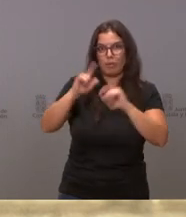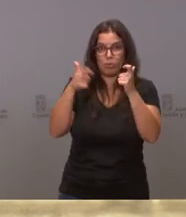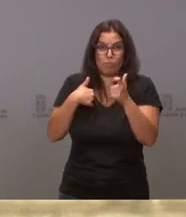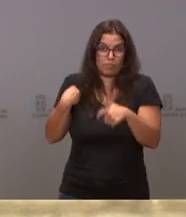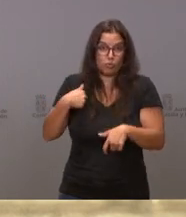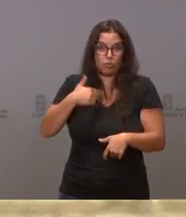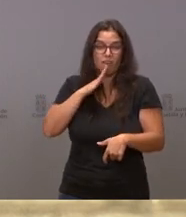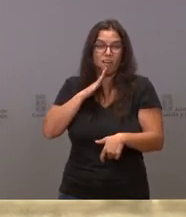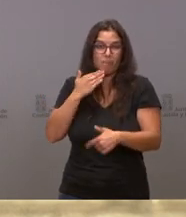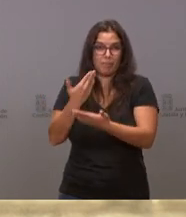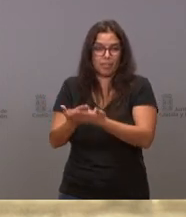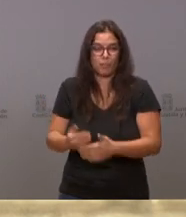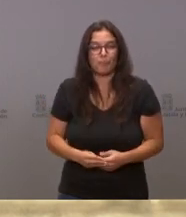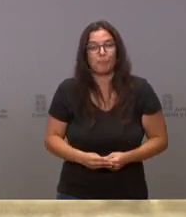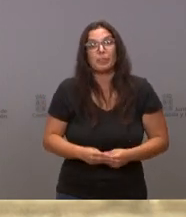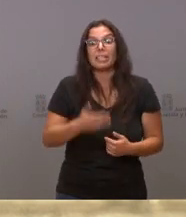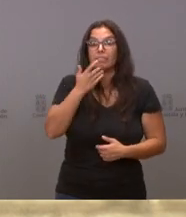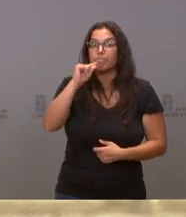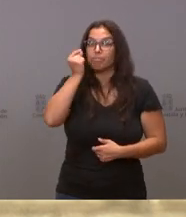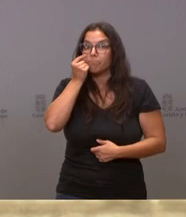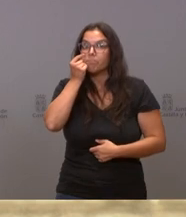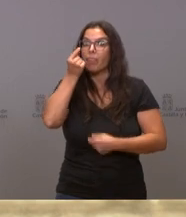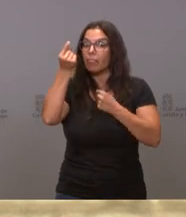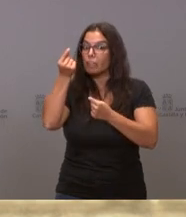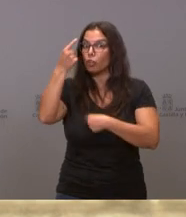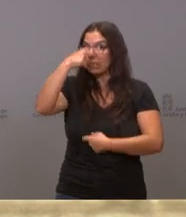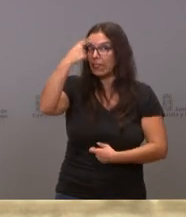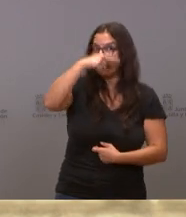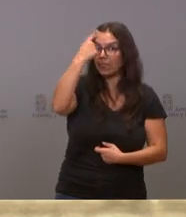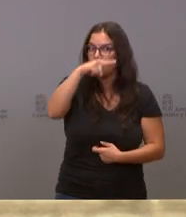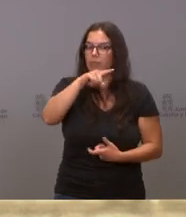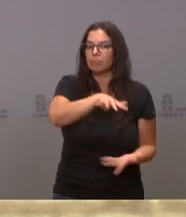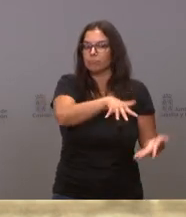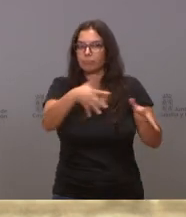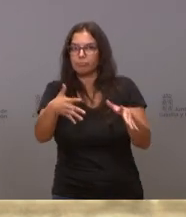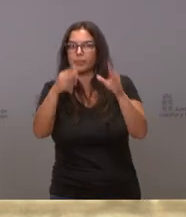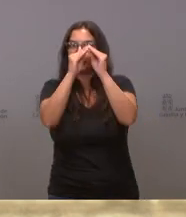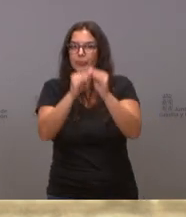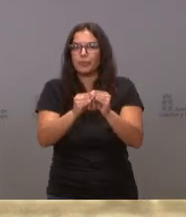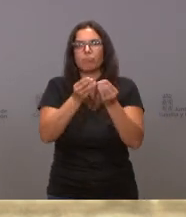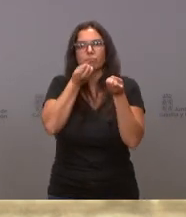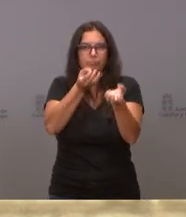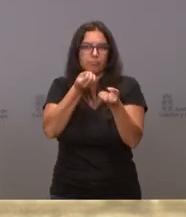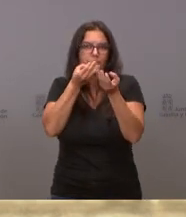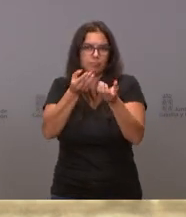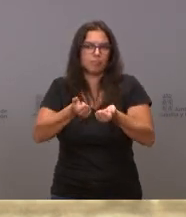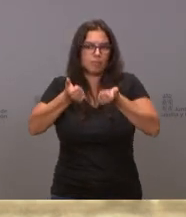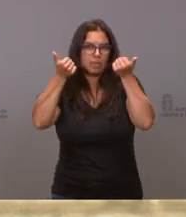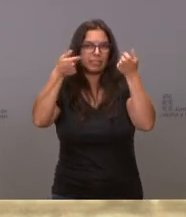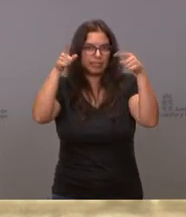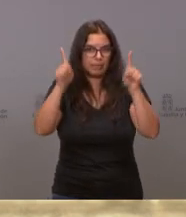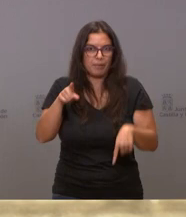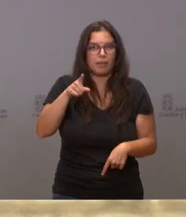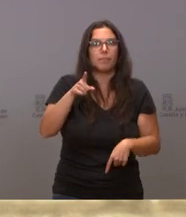A medida que vayamos conociendo esos datos, esa información, iremos trasladando también esa información